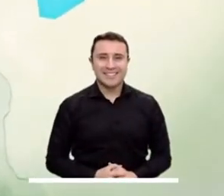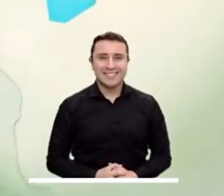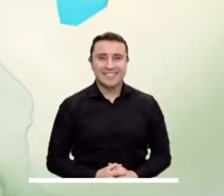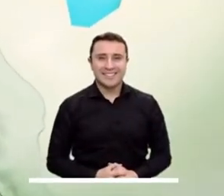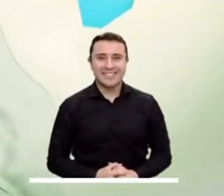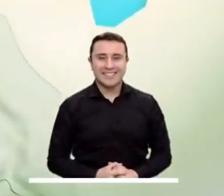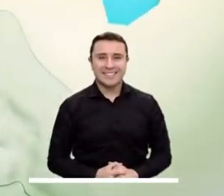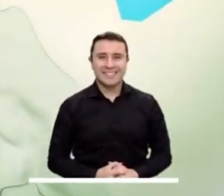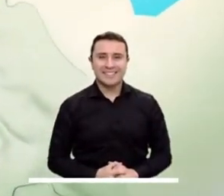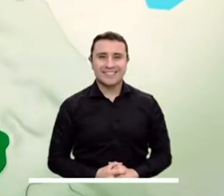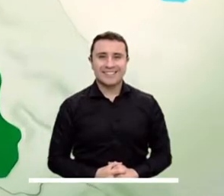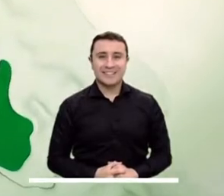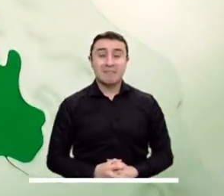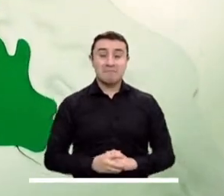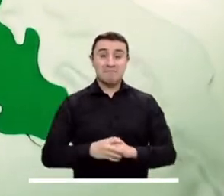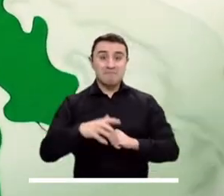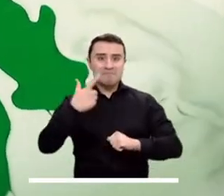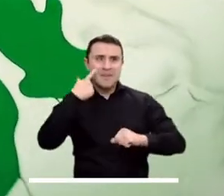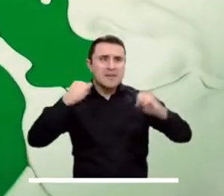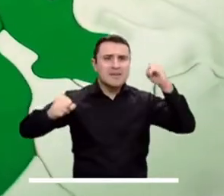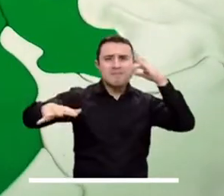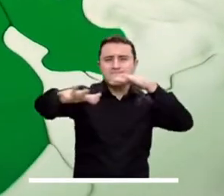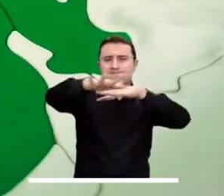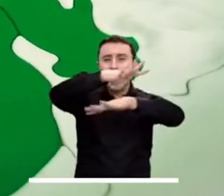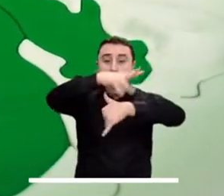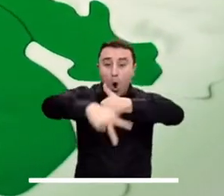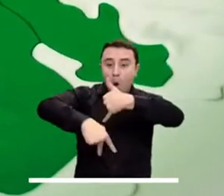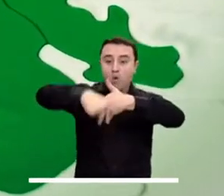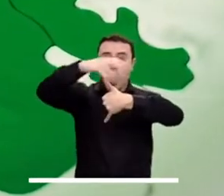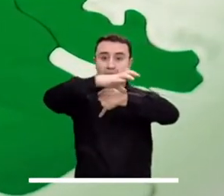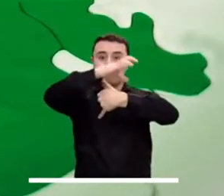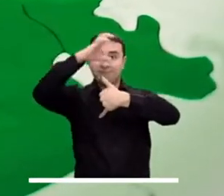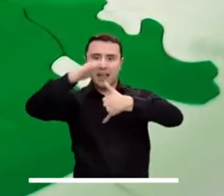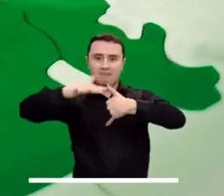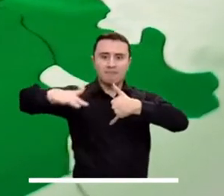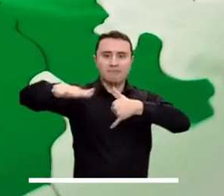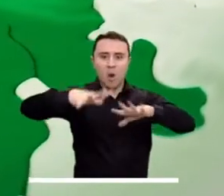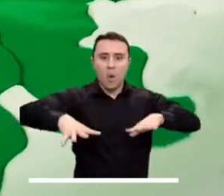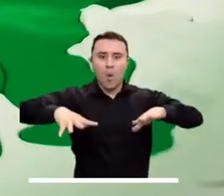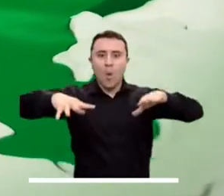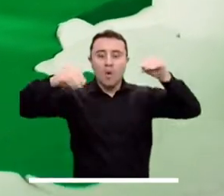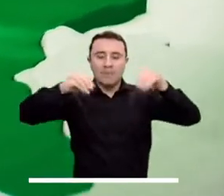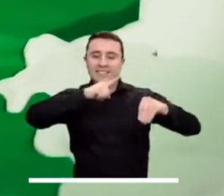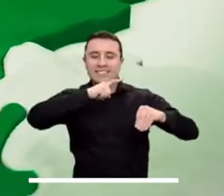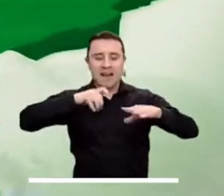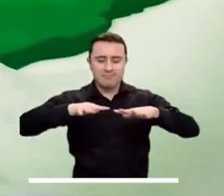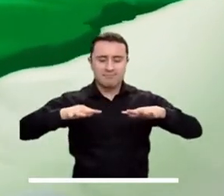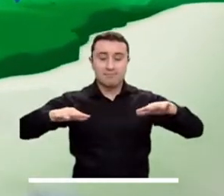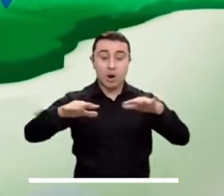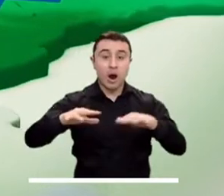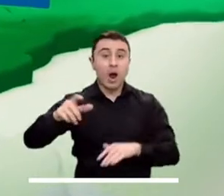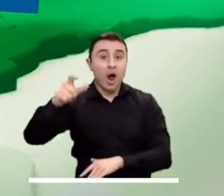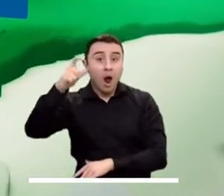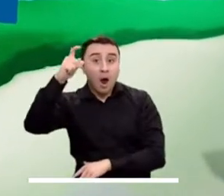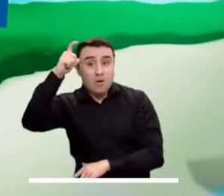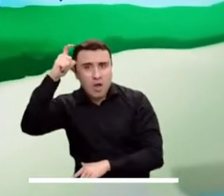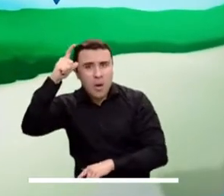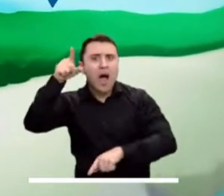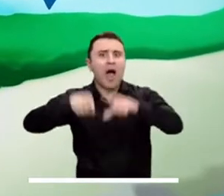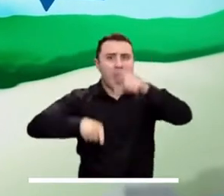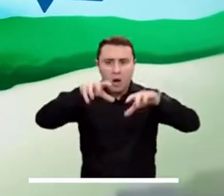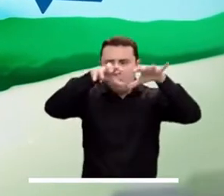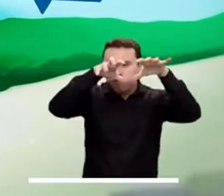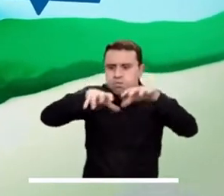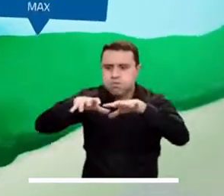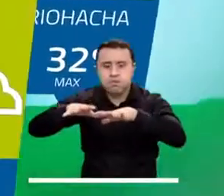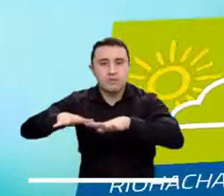Se espera que las condiciones atmosféricas del norte del país favorezcan el tiempo seco en la región. En Córdoba es probable que se presenten lluvias